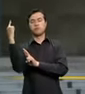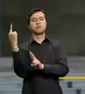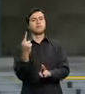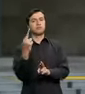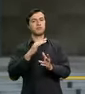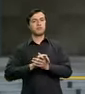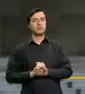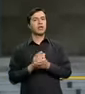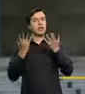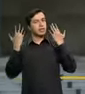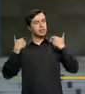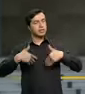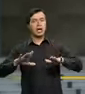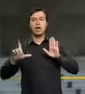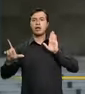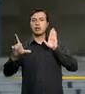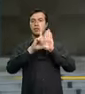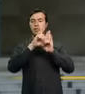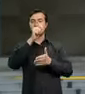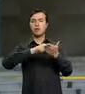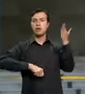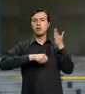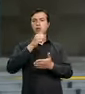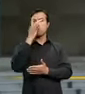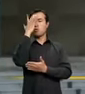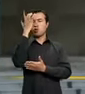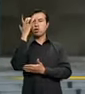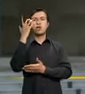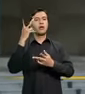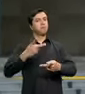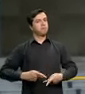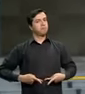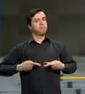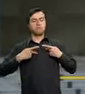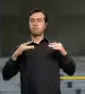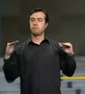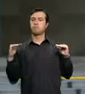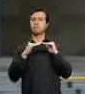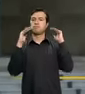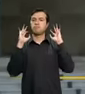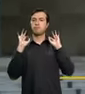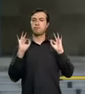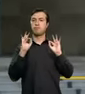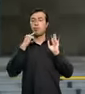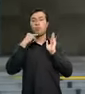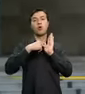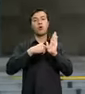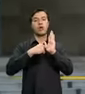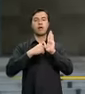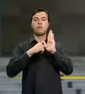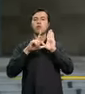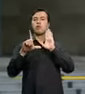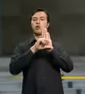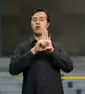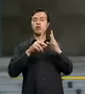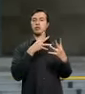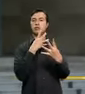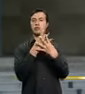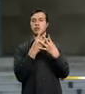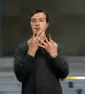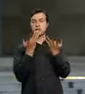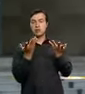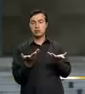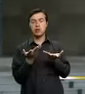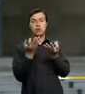respetados. Hemos viabilizado leyes en pro de una convivencia igualitaria. Un ejemplo es el Código Orgánico